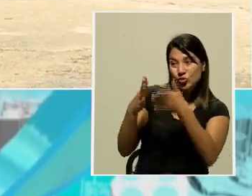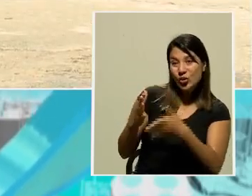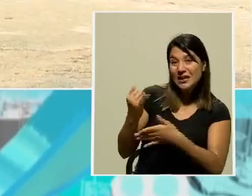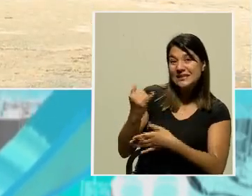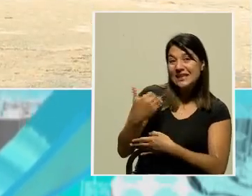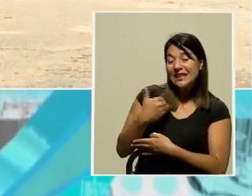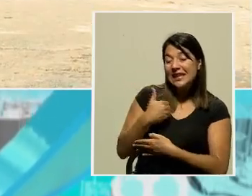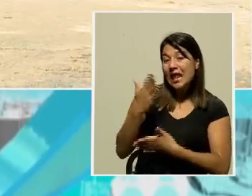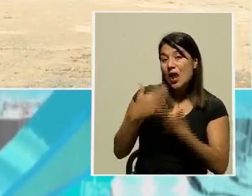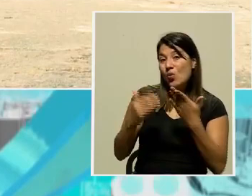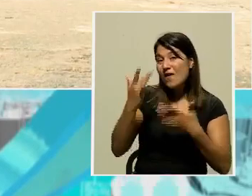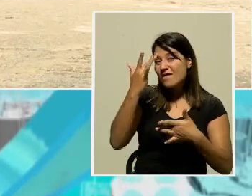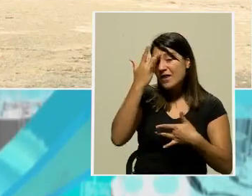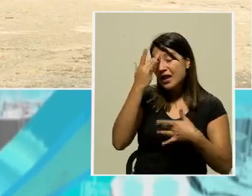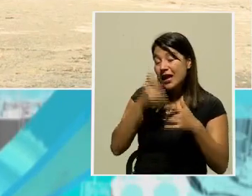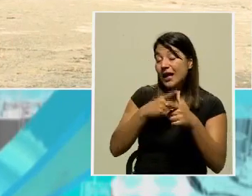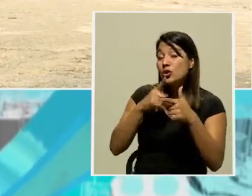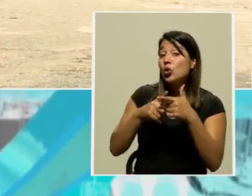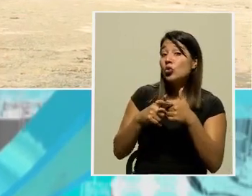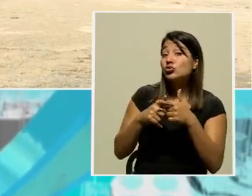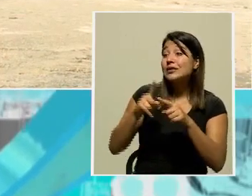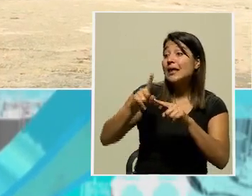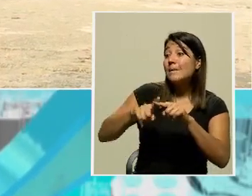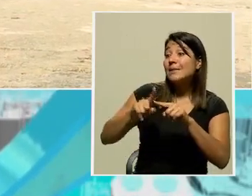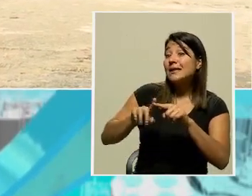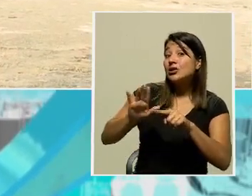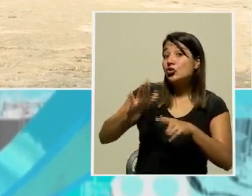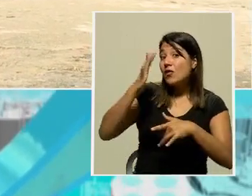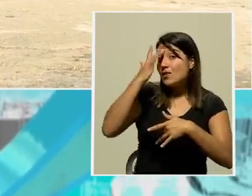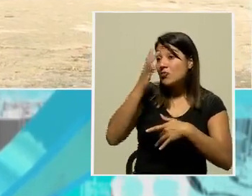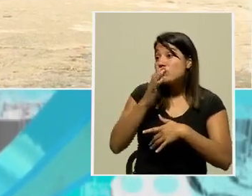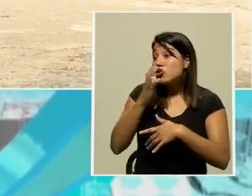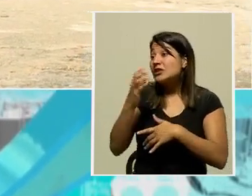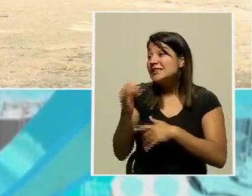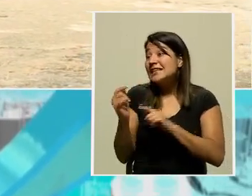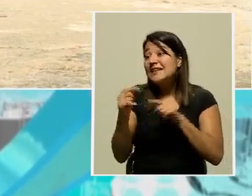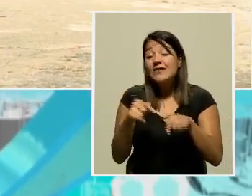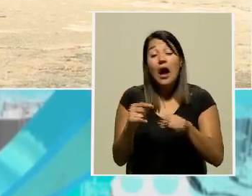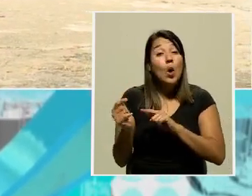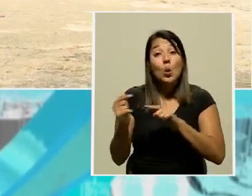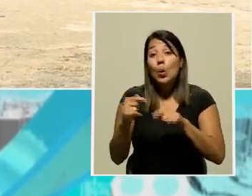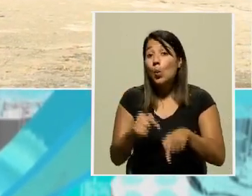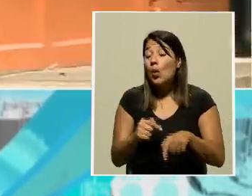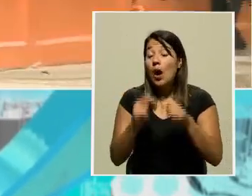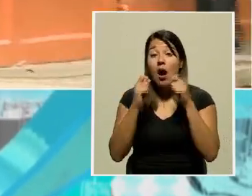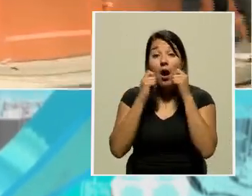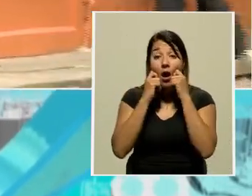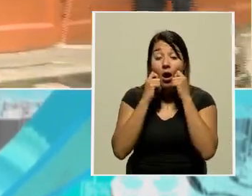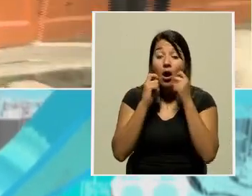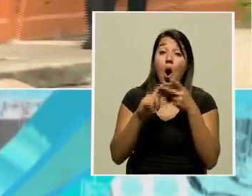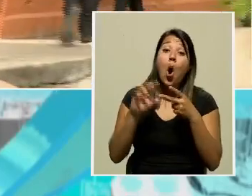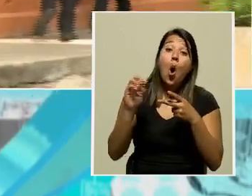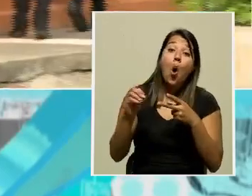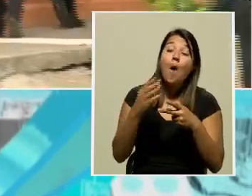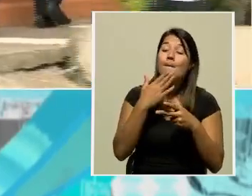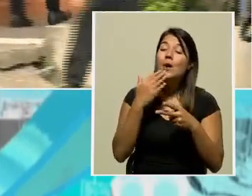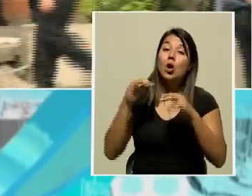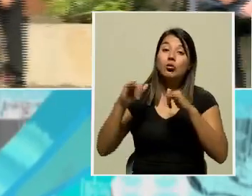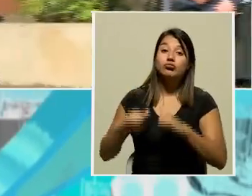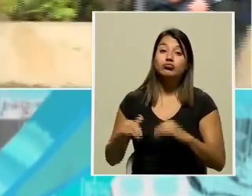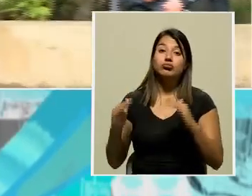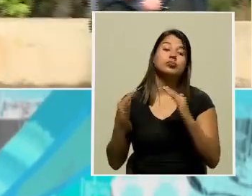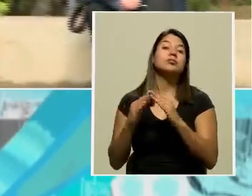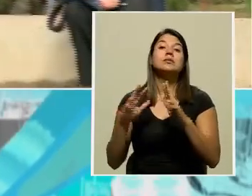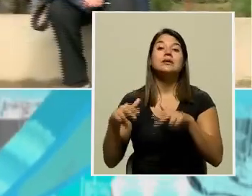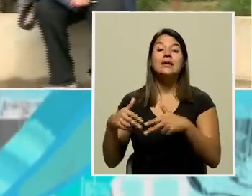donde se les podría recomendar a partir de esa condición la asistencia presencial o no al centro educativo o quedarse únicamente en la presencialidad,